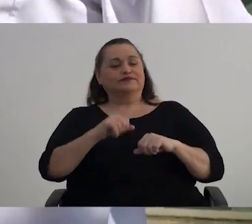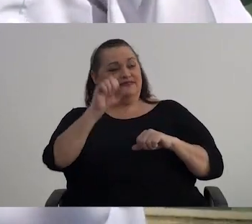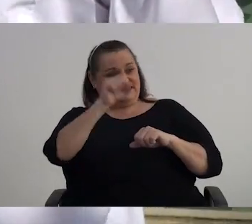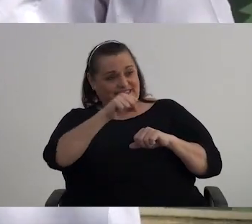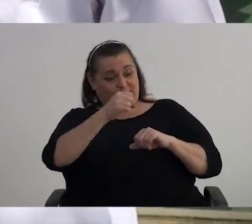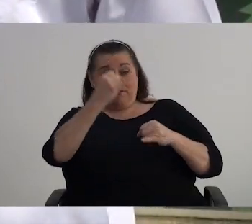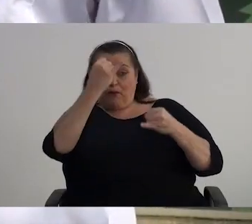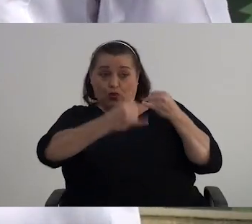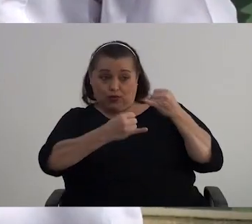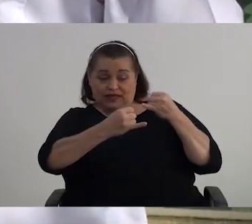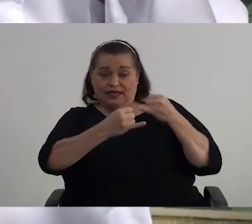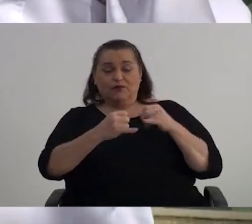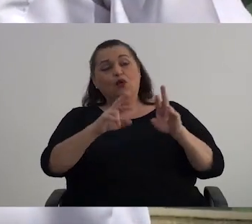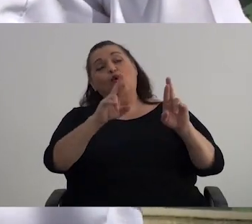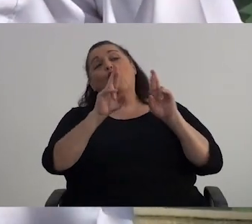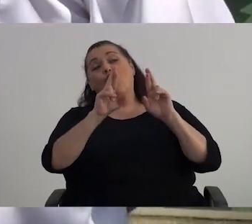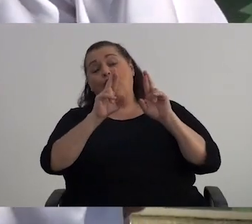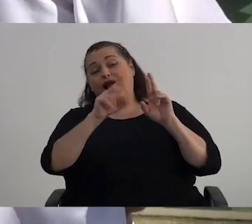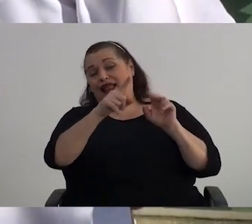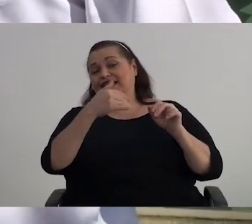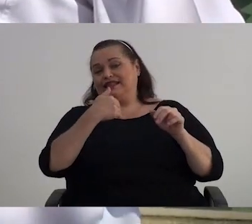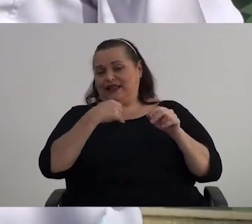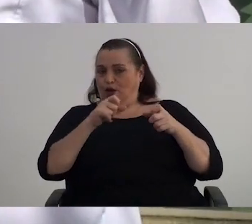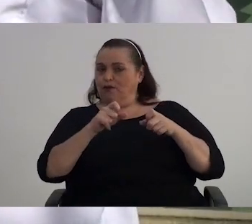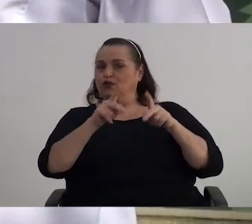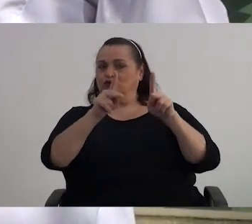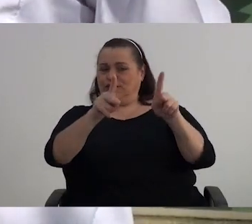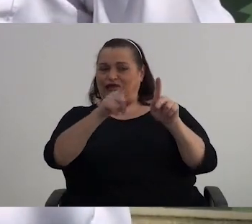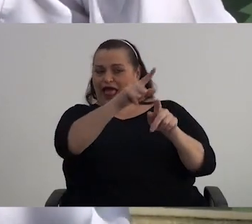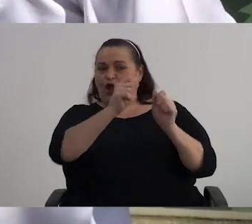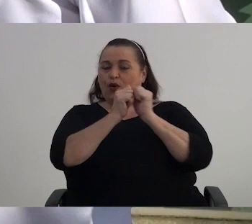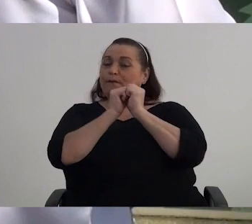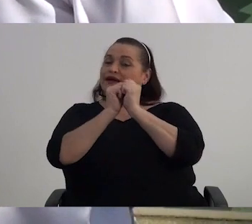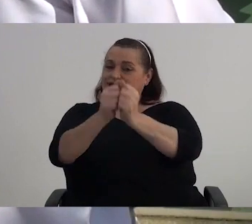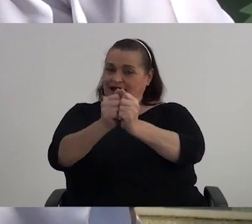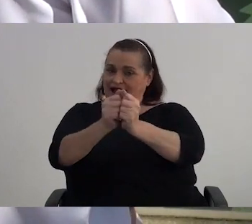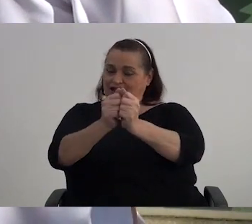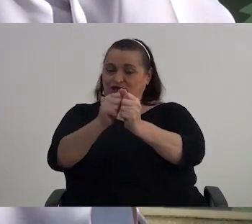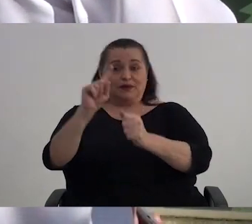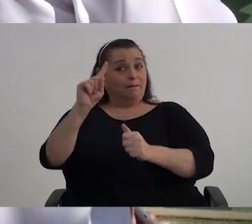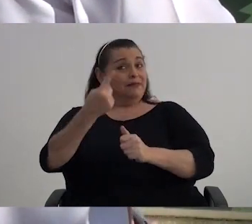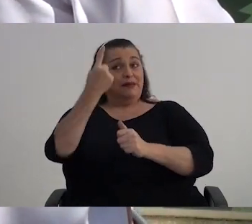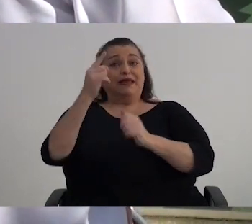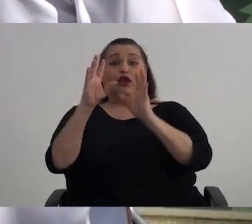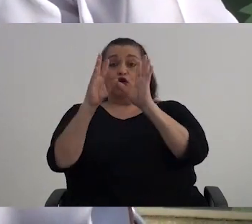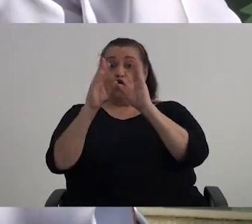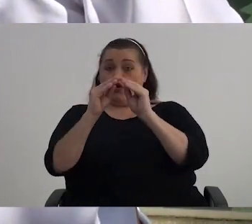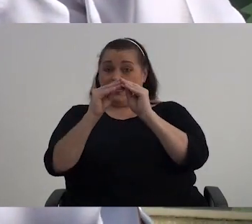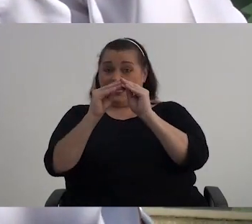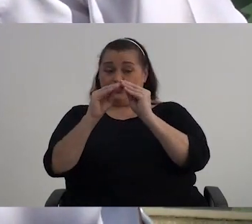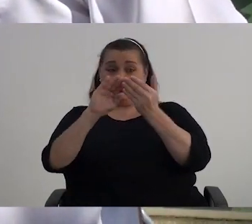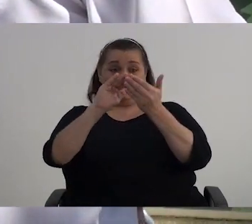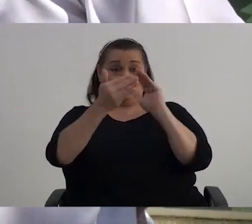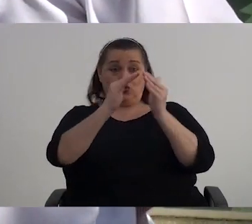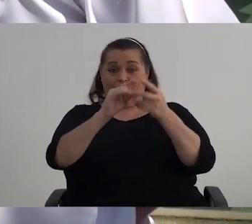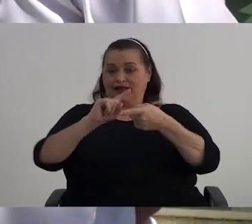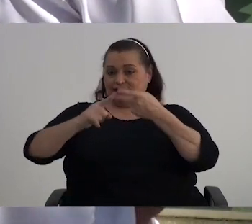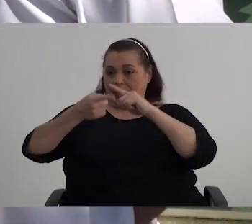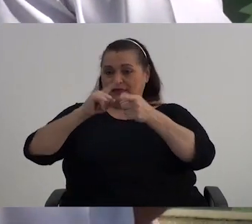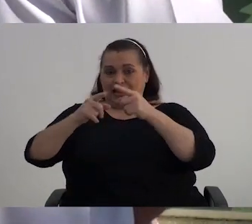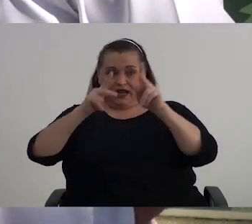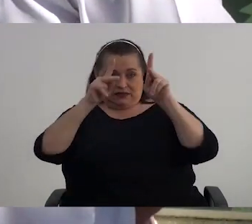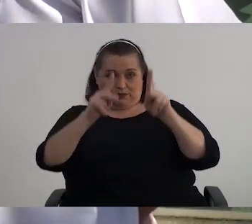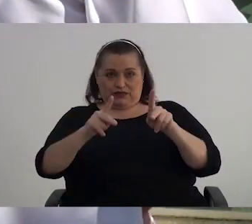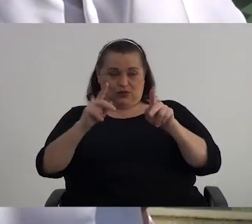por último, ojalá pueda tener la oportunidad, don Aturval, de acompañarnos en el primer congreso de las ciudades amigables con la